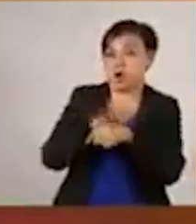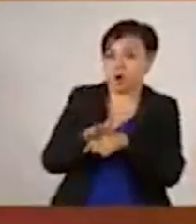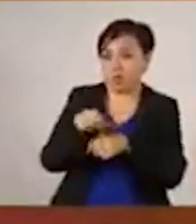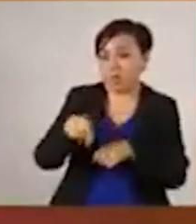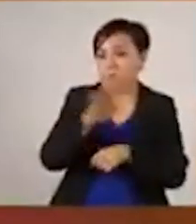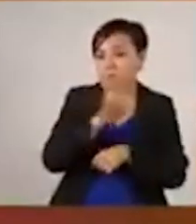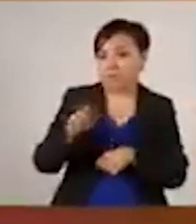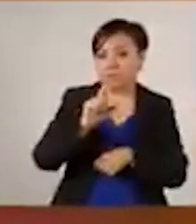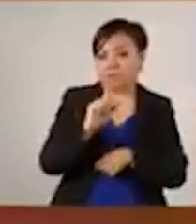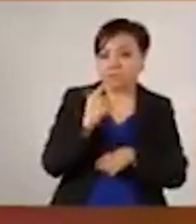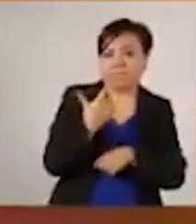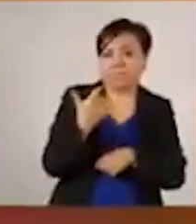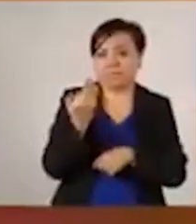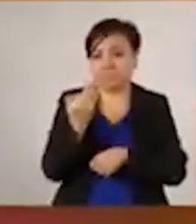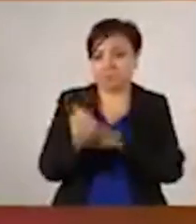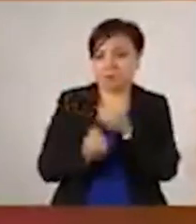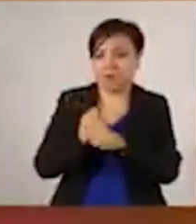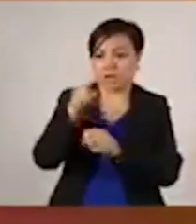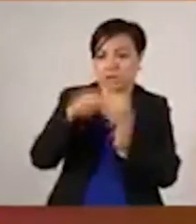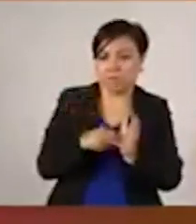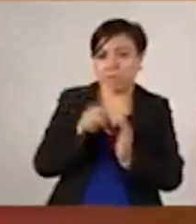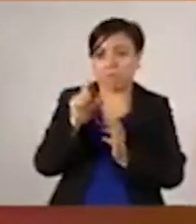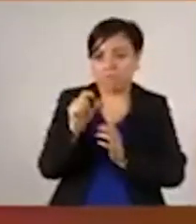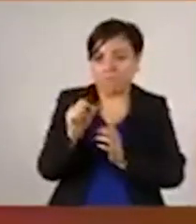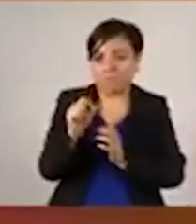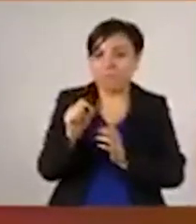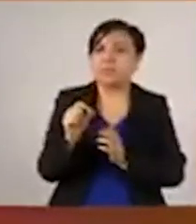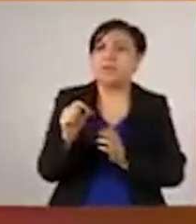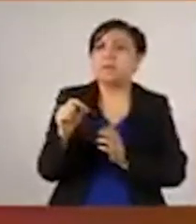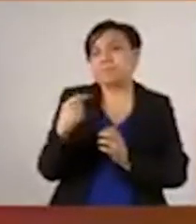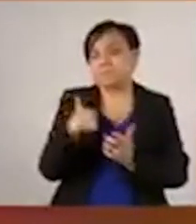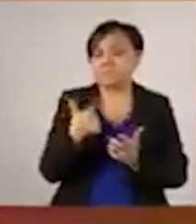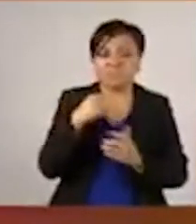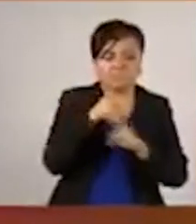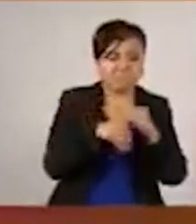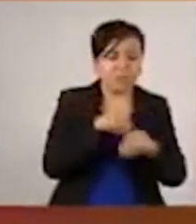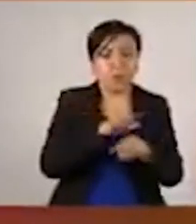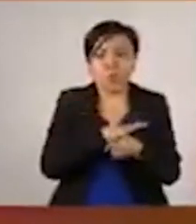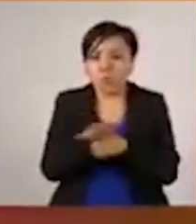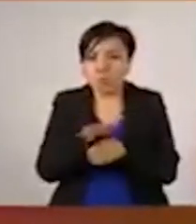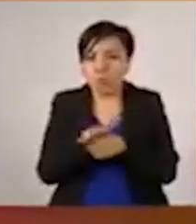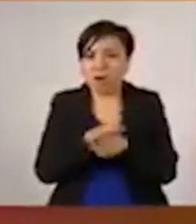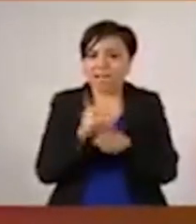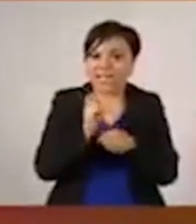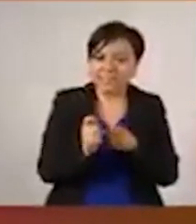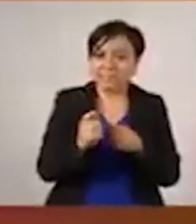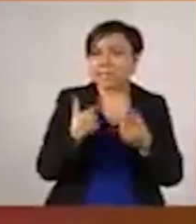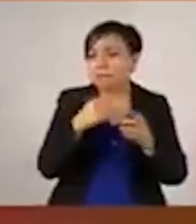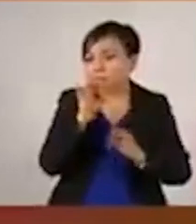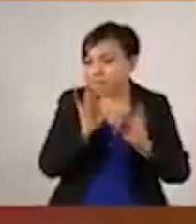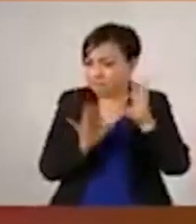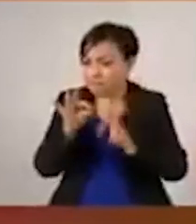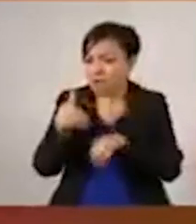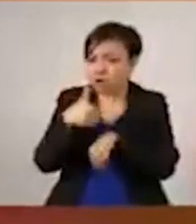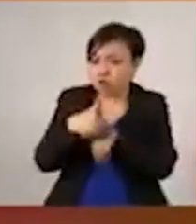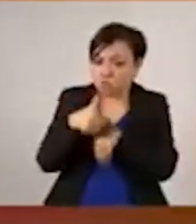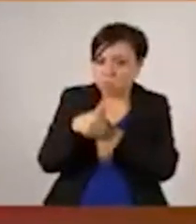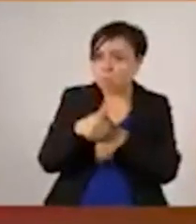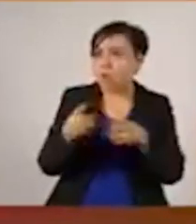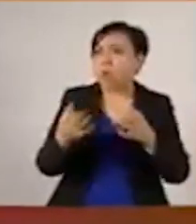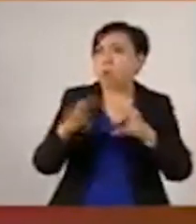febrero del 2020, se configuraron tres escenarios que no dependen del número de casos, sino del tipo de transmisión.